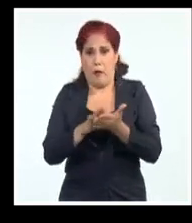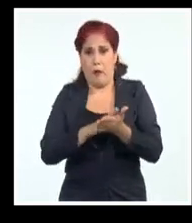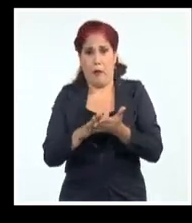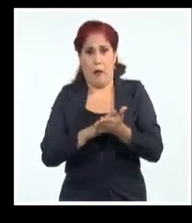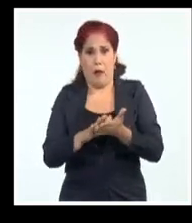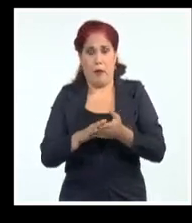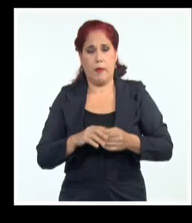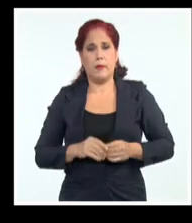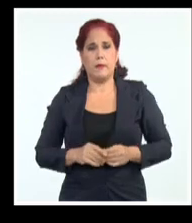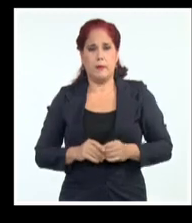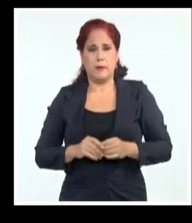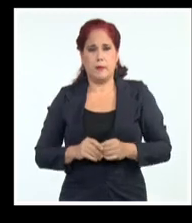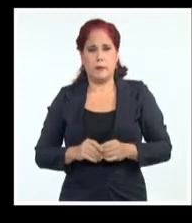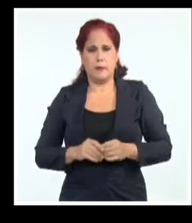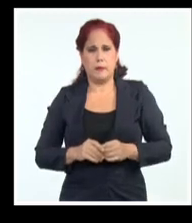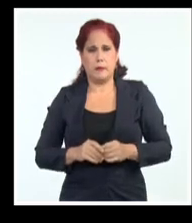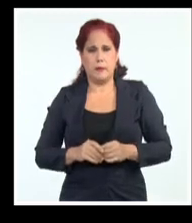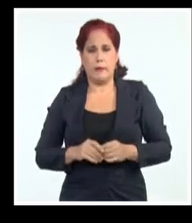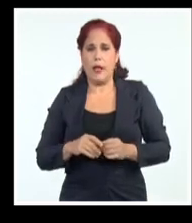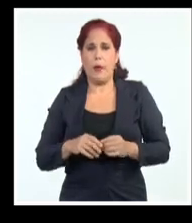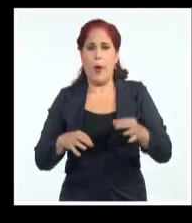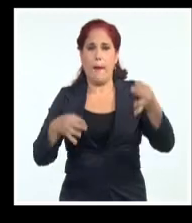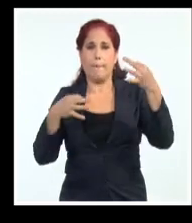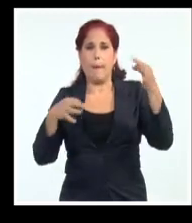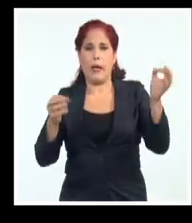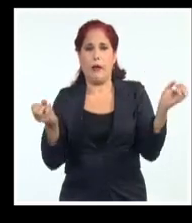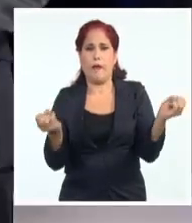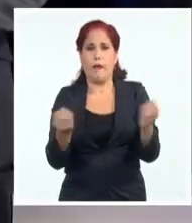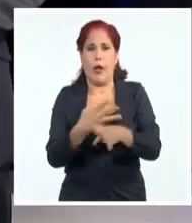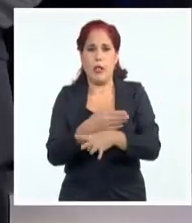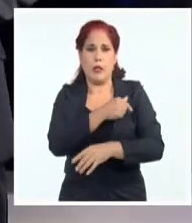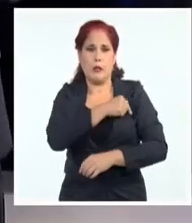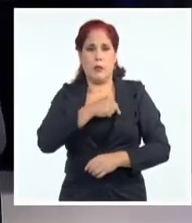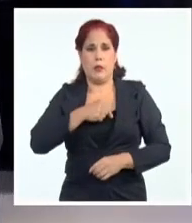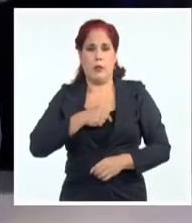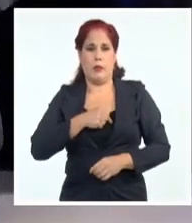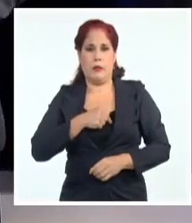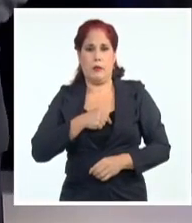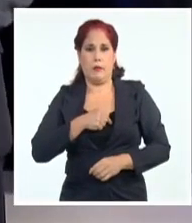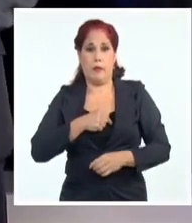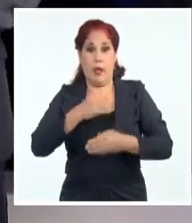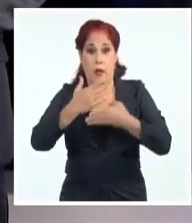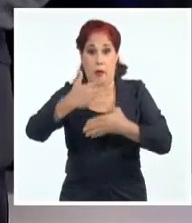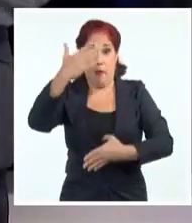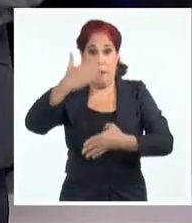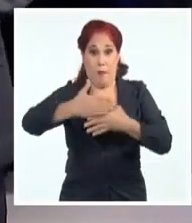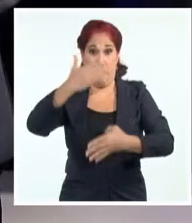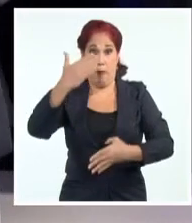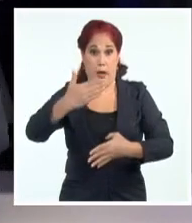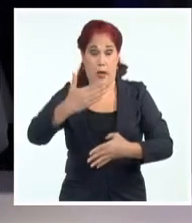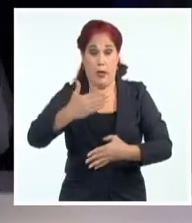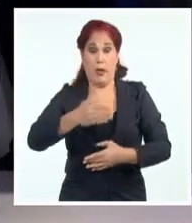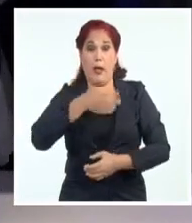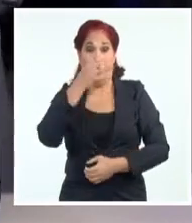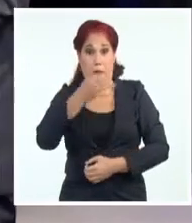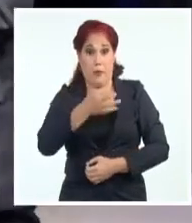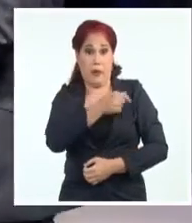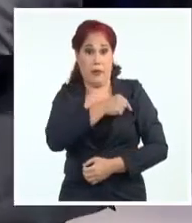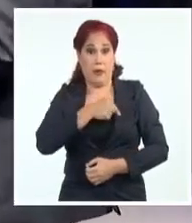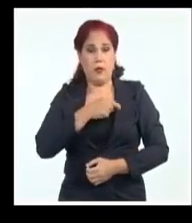Es una página falsa del Ministerio del Interior. Red Verdad nos ayuda a desmentirla.